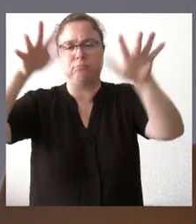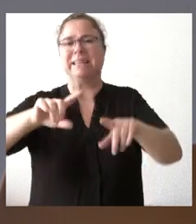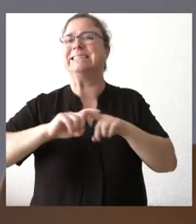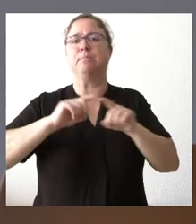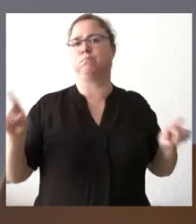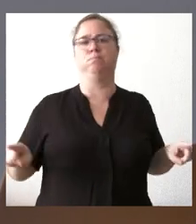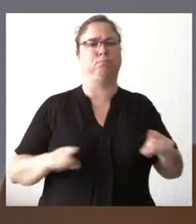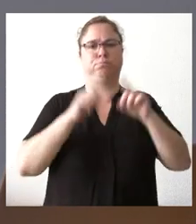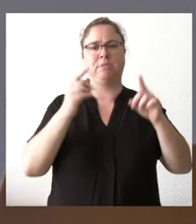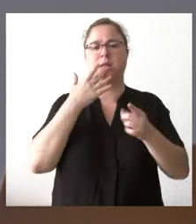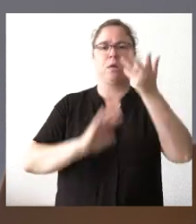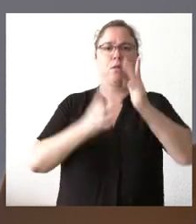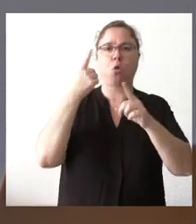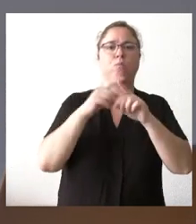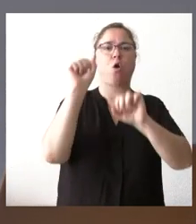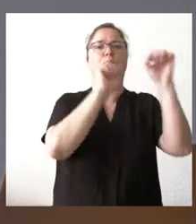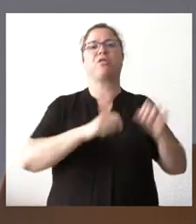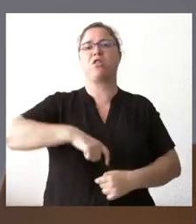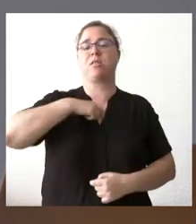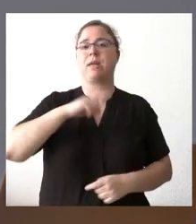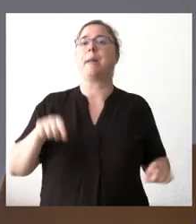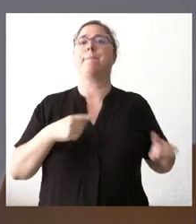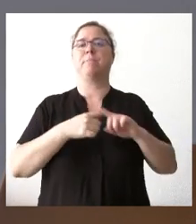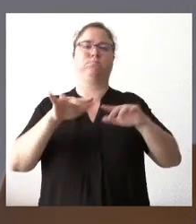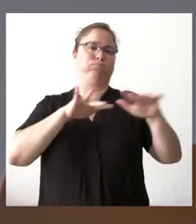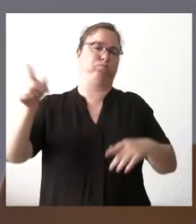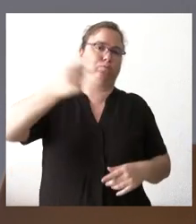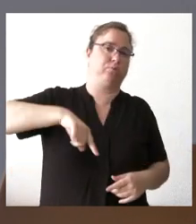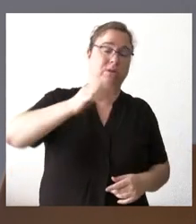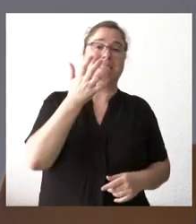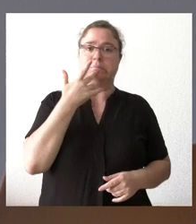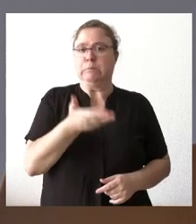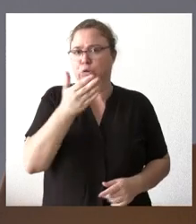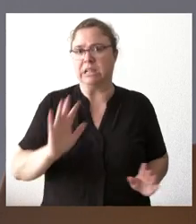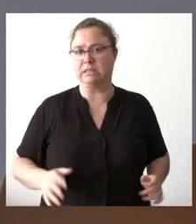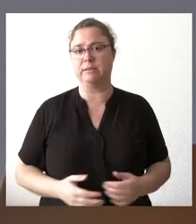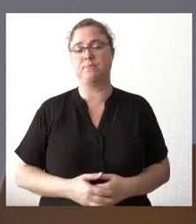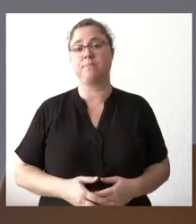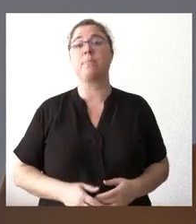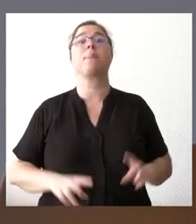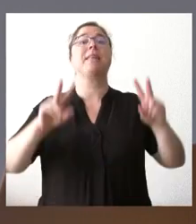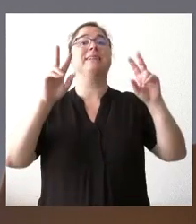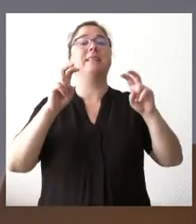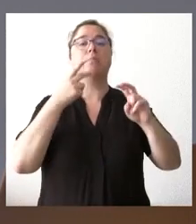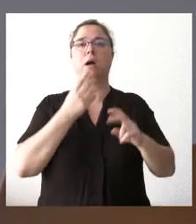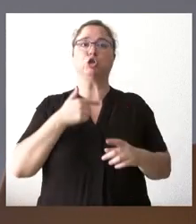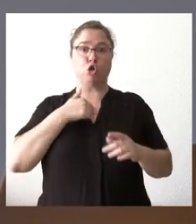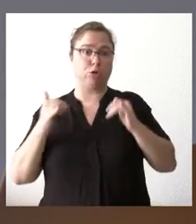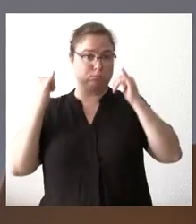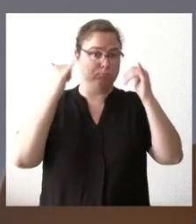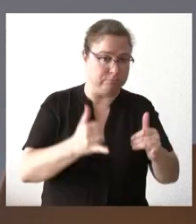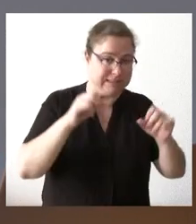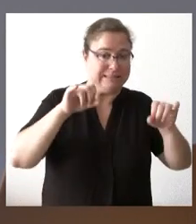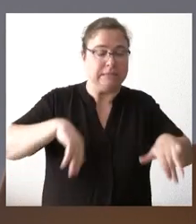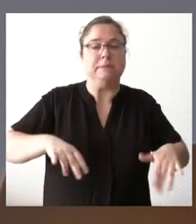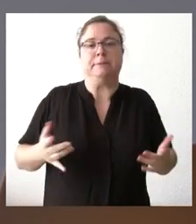incidente de protección civil y claro que se les moviliza si eso es importante en cuanto que no hemos aparecido vamos a ver en primer